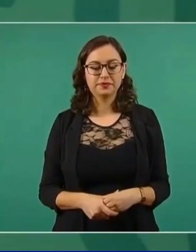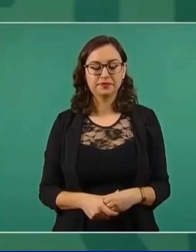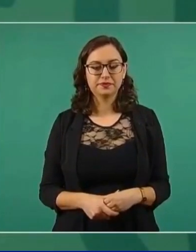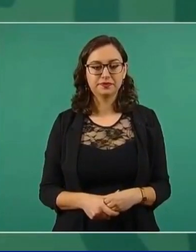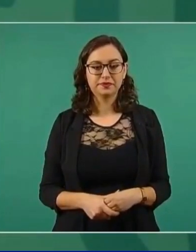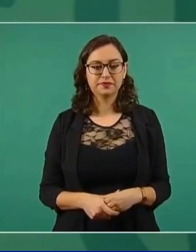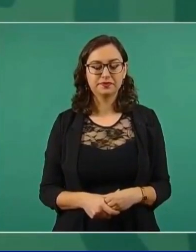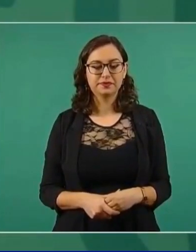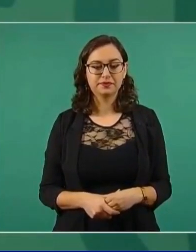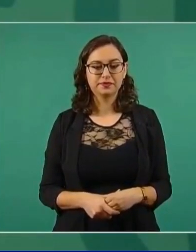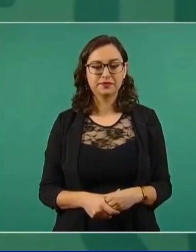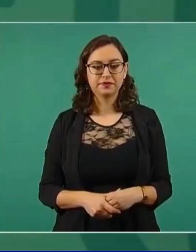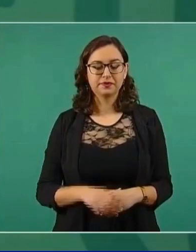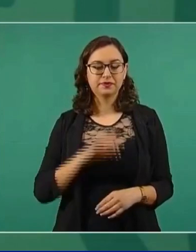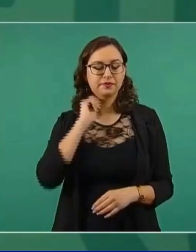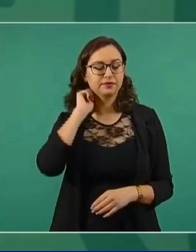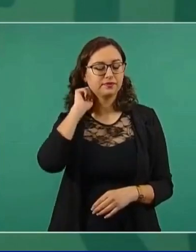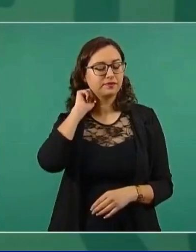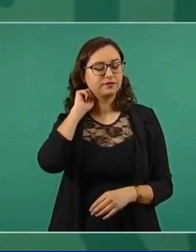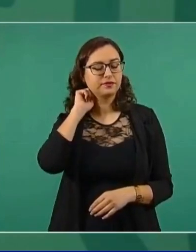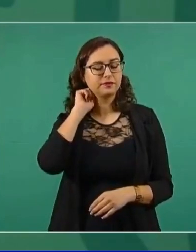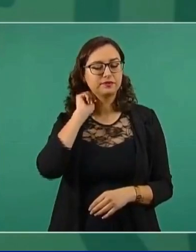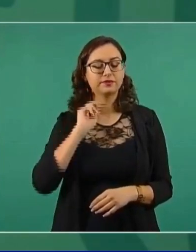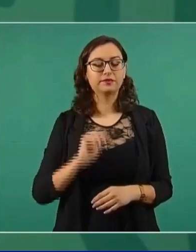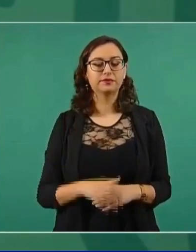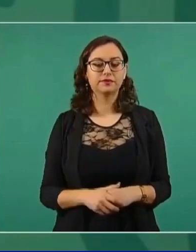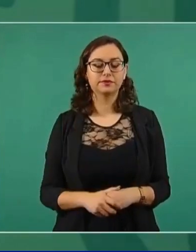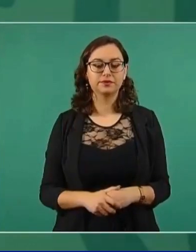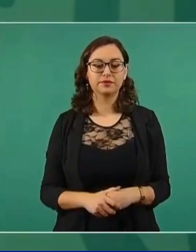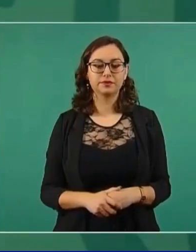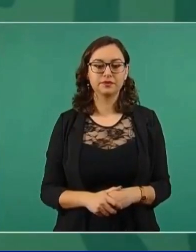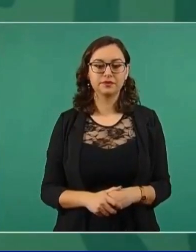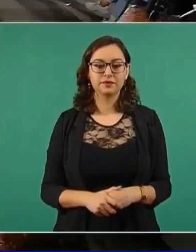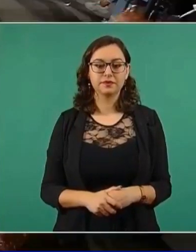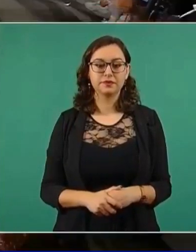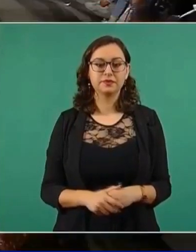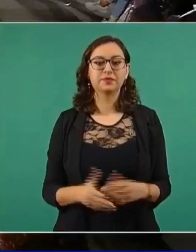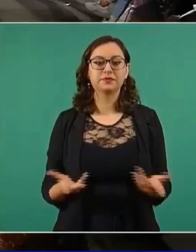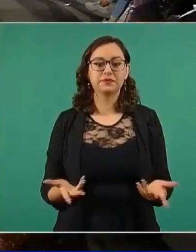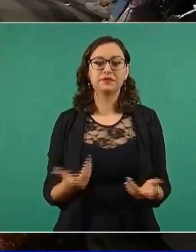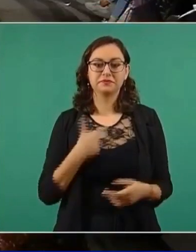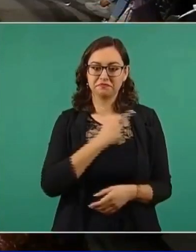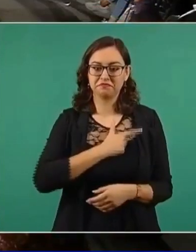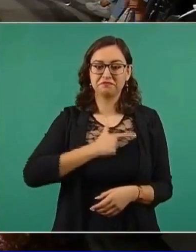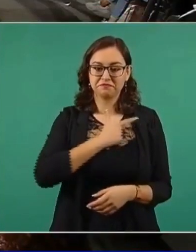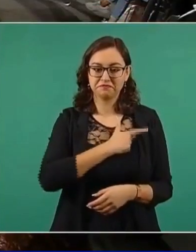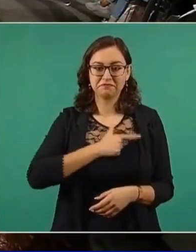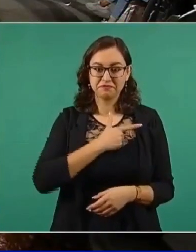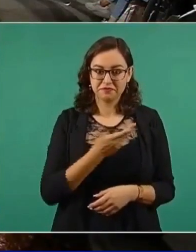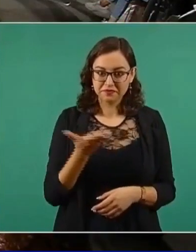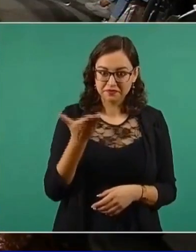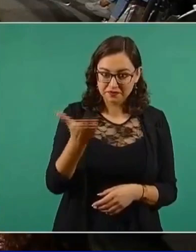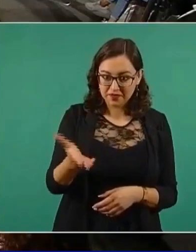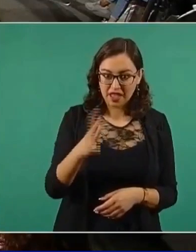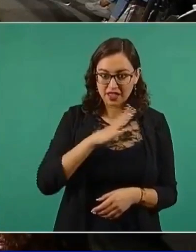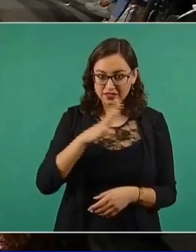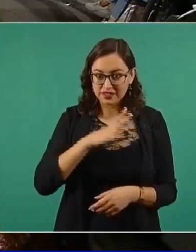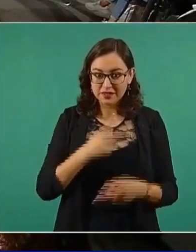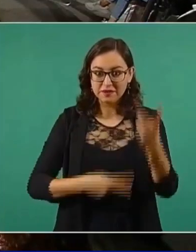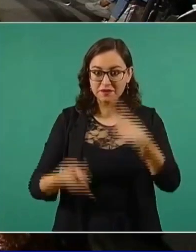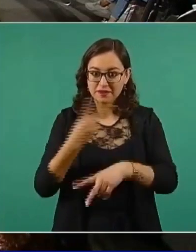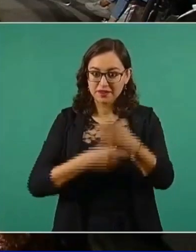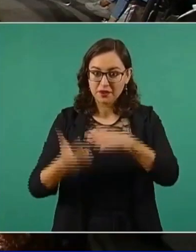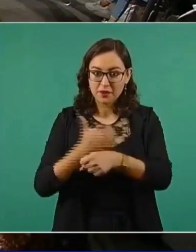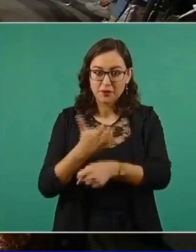Entonces, ese es el llamado. Y nos da mucho gusto y le vamos a dar la palabra a Miguel Reyes Razo, que está aquí de